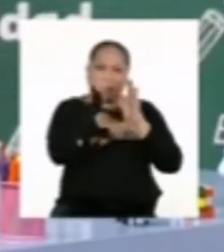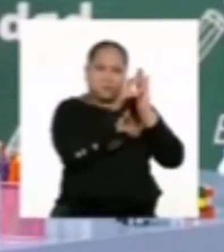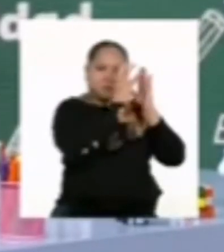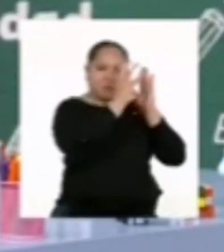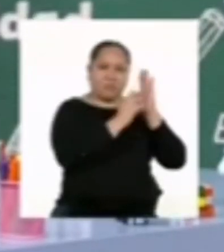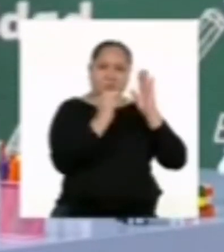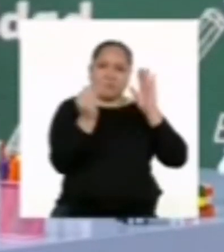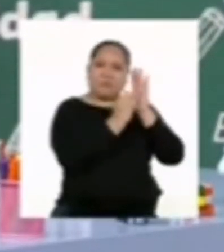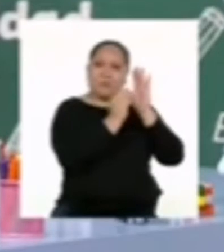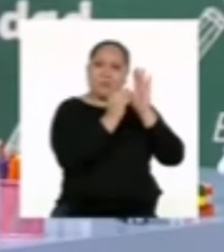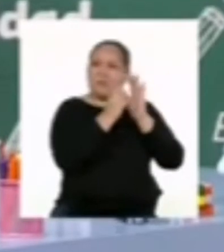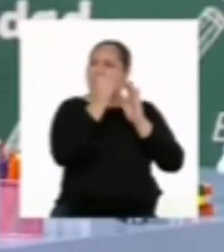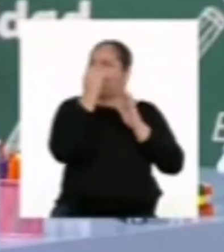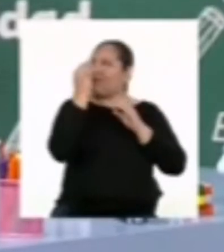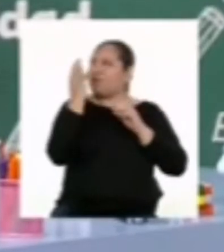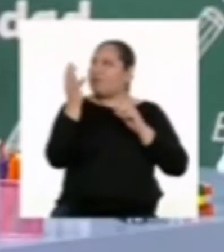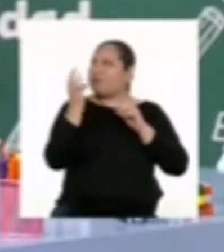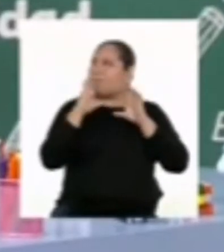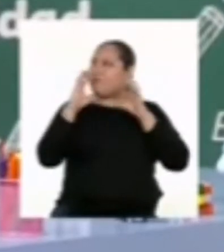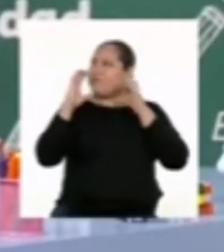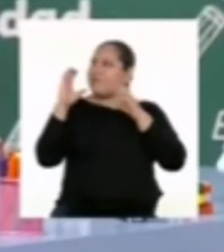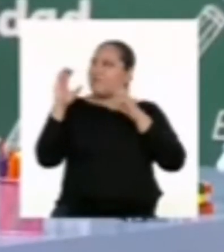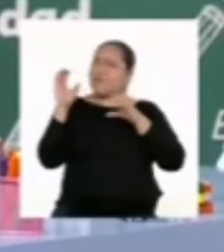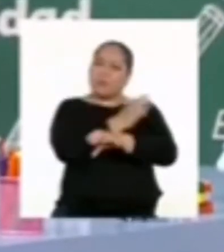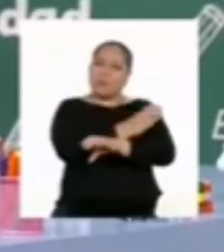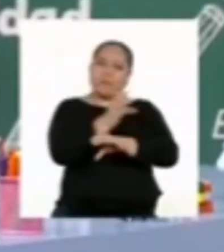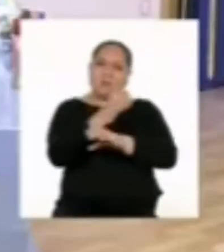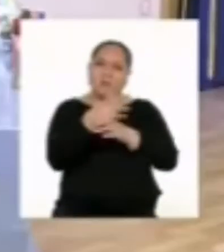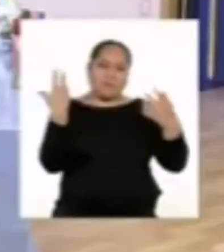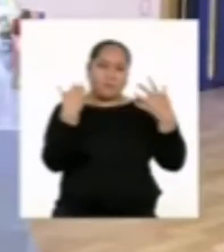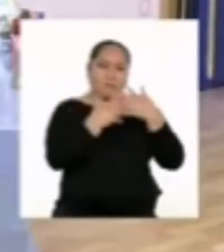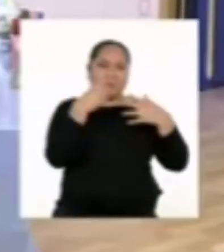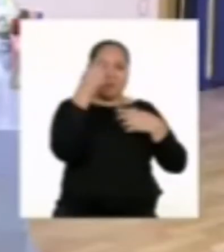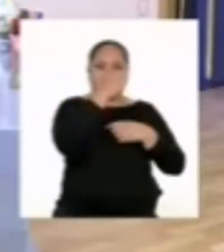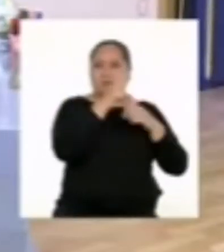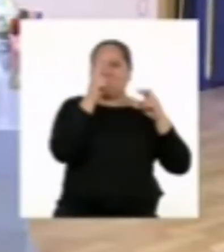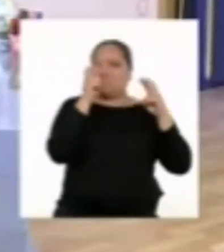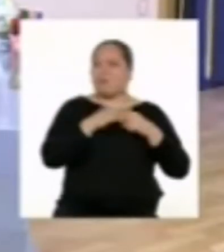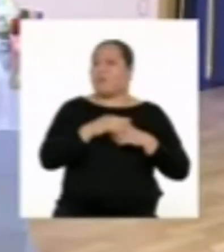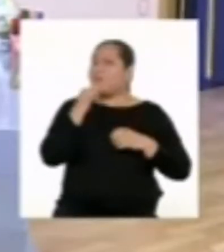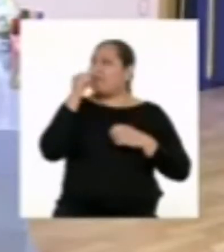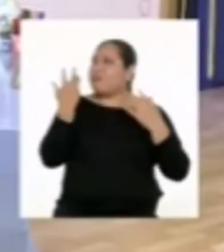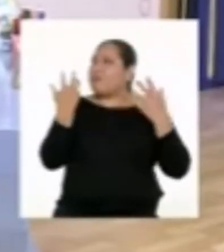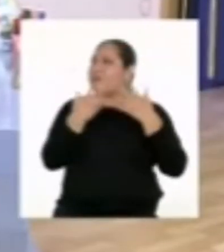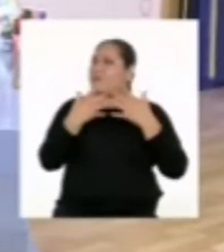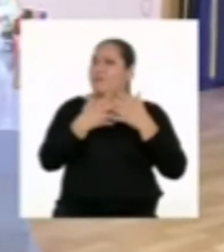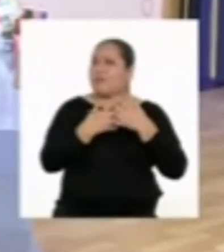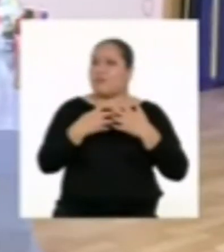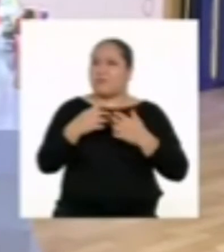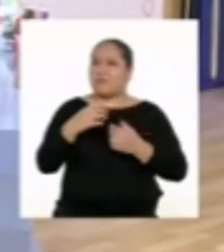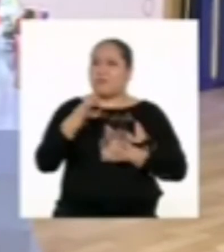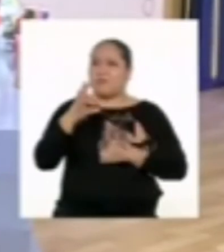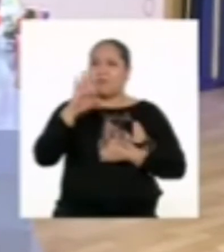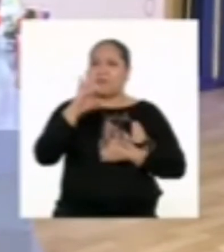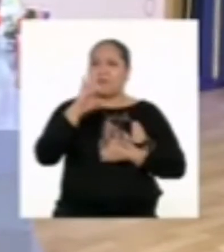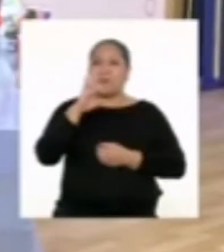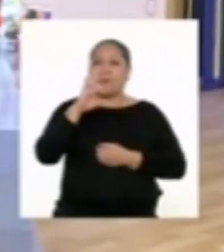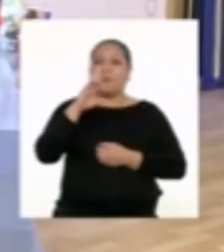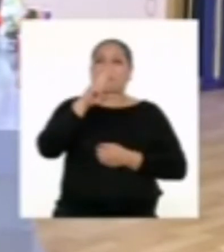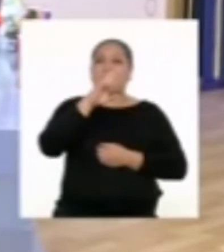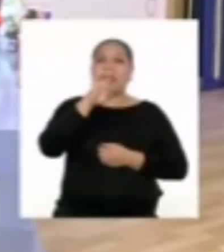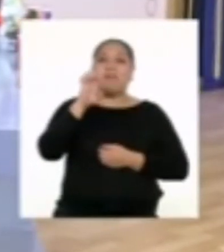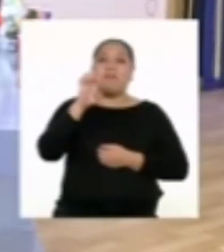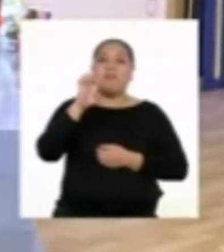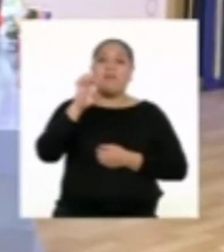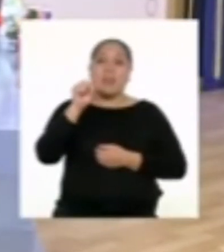fanzine para poner algunas letras relacionadas a este tema. Sobre todo, que tengan que ver con el freestyle. Así, los